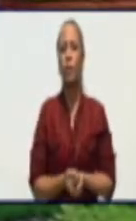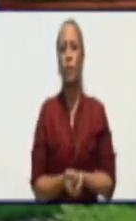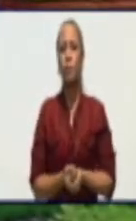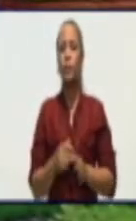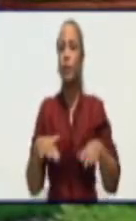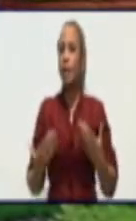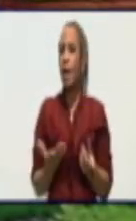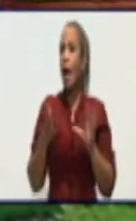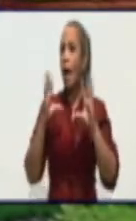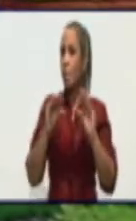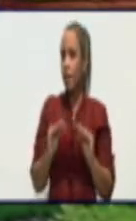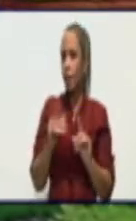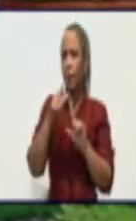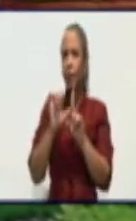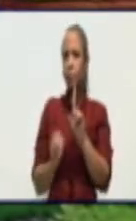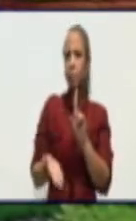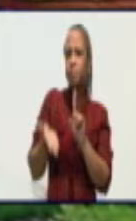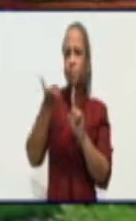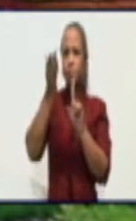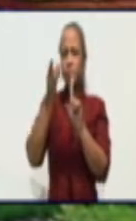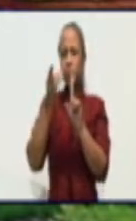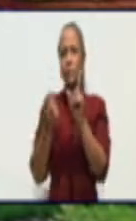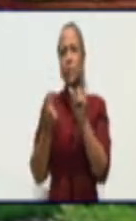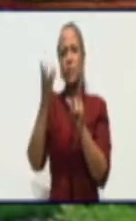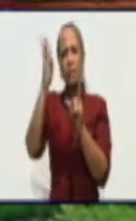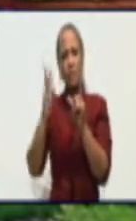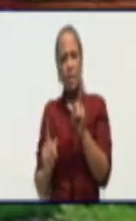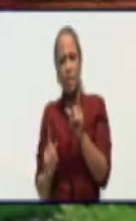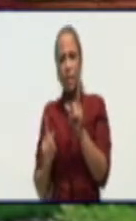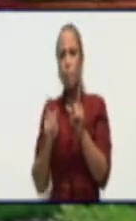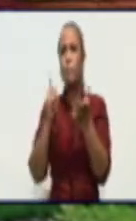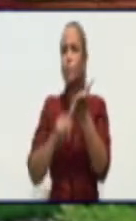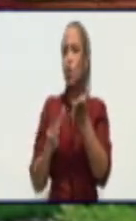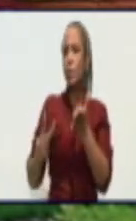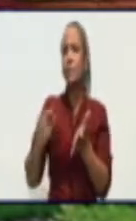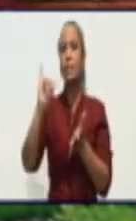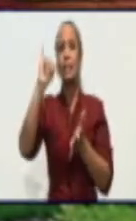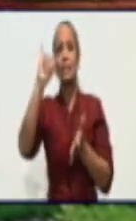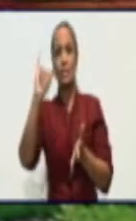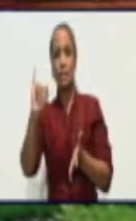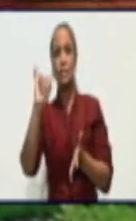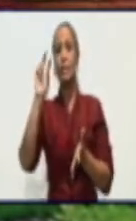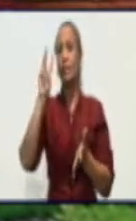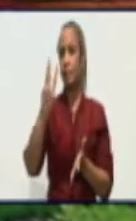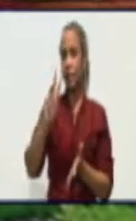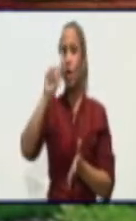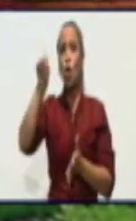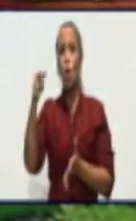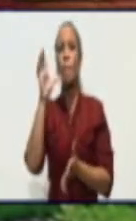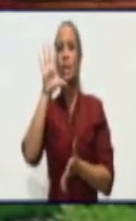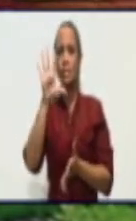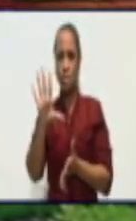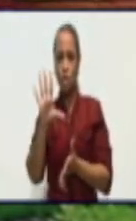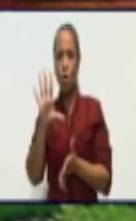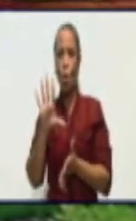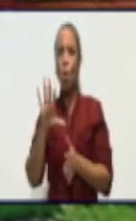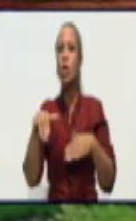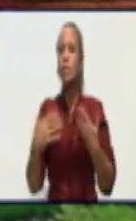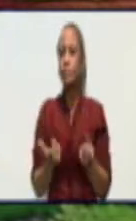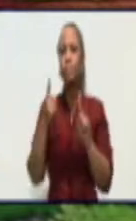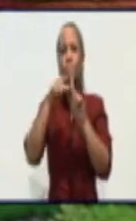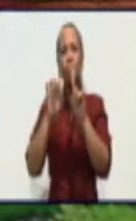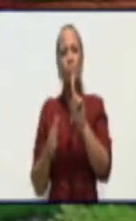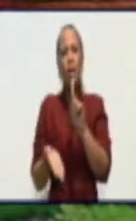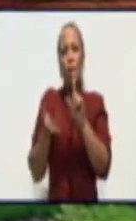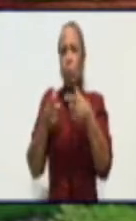provincia, 63,5 por cada 100.000 habitantes. Sigue siendo una tasa bastante elevada,